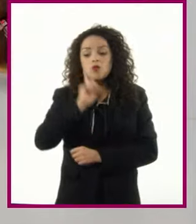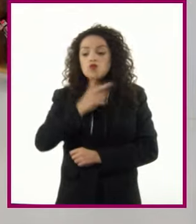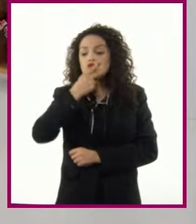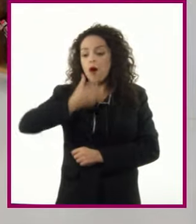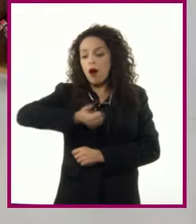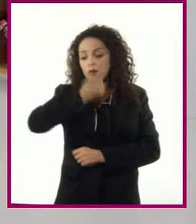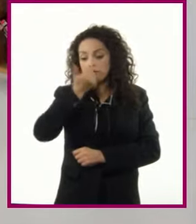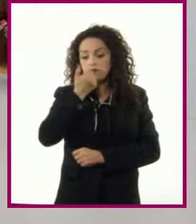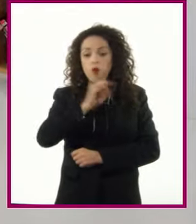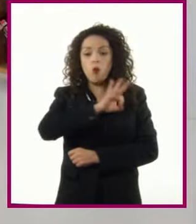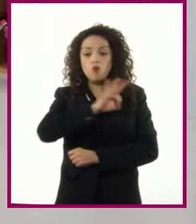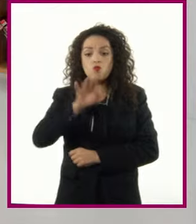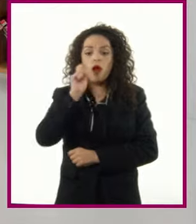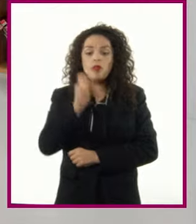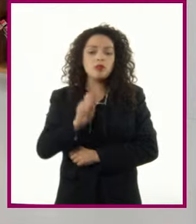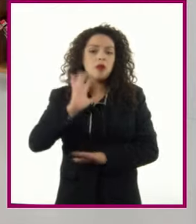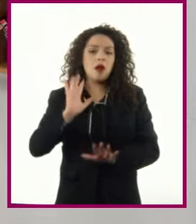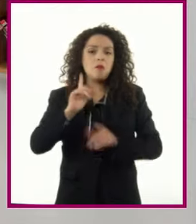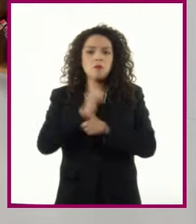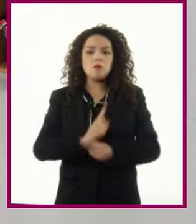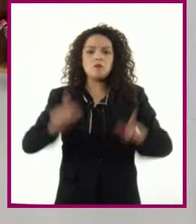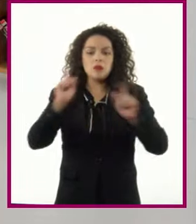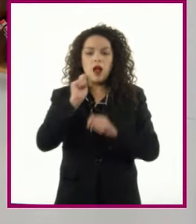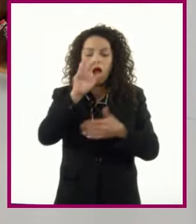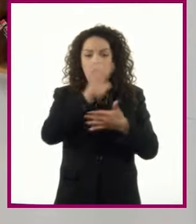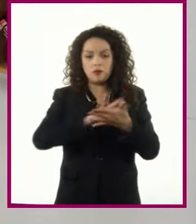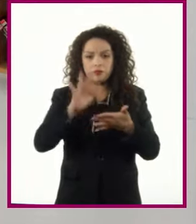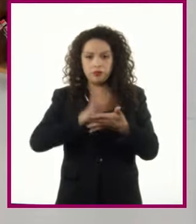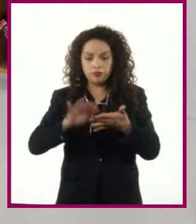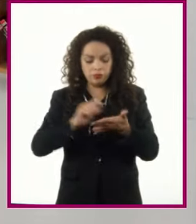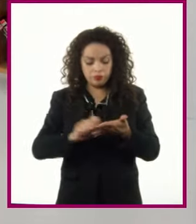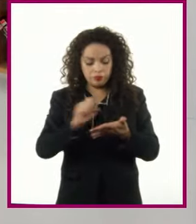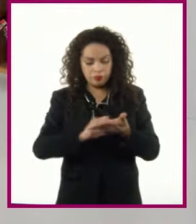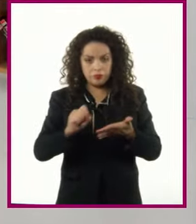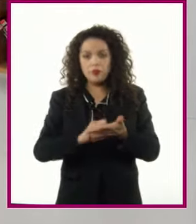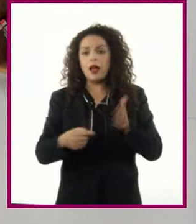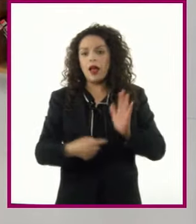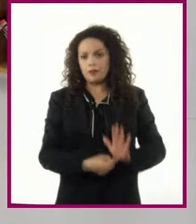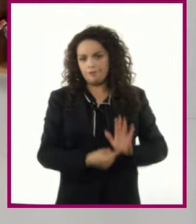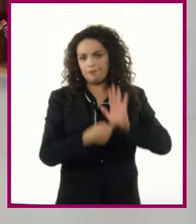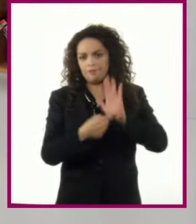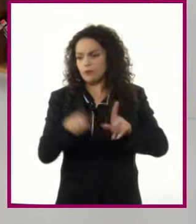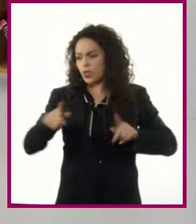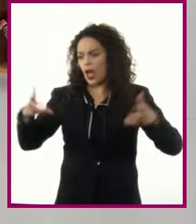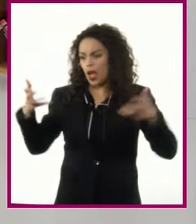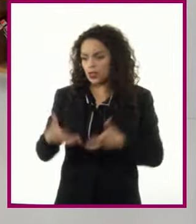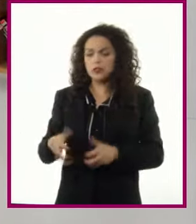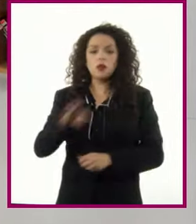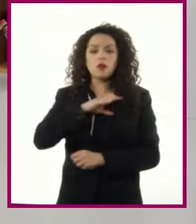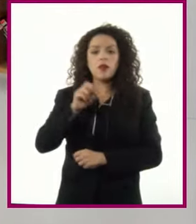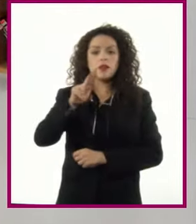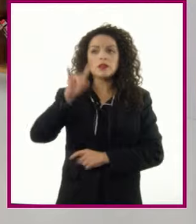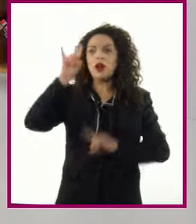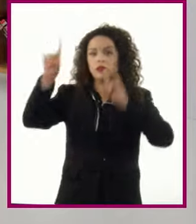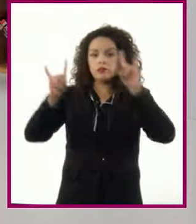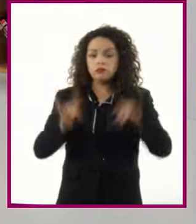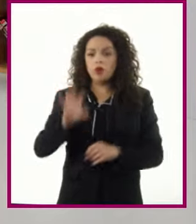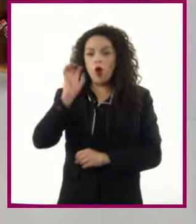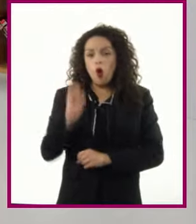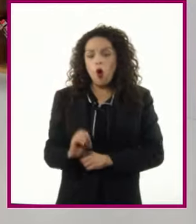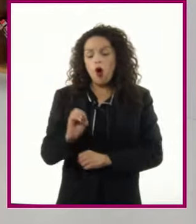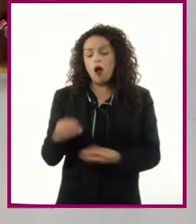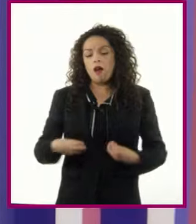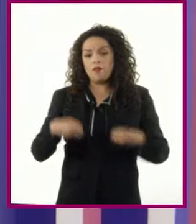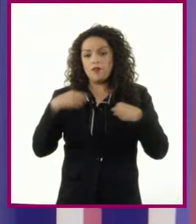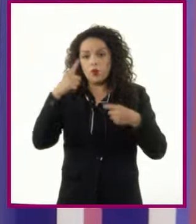pueden presentar cualquier texto que hayan realizado Puede ser un cartel, una biografía, monografía